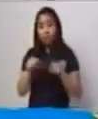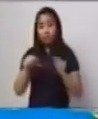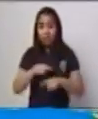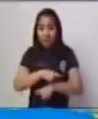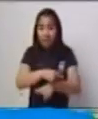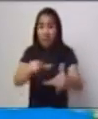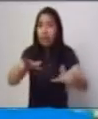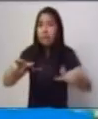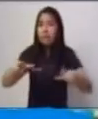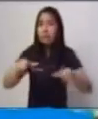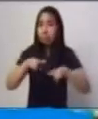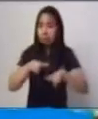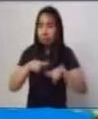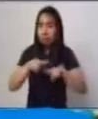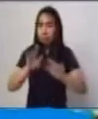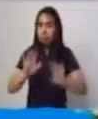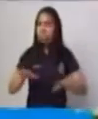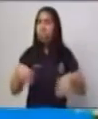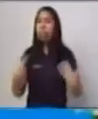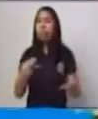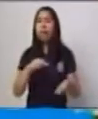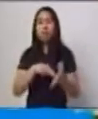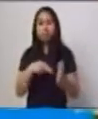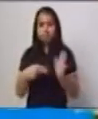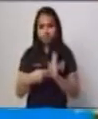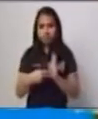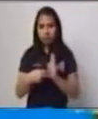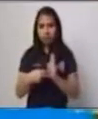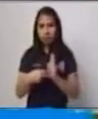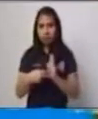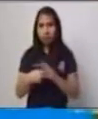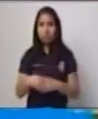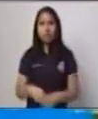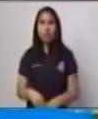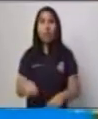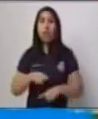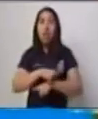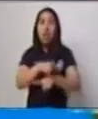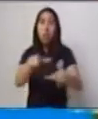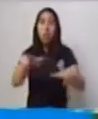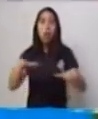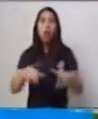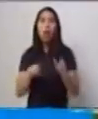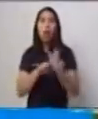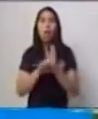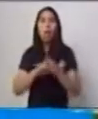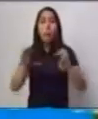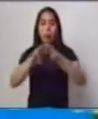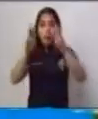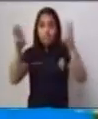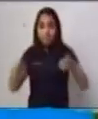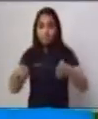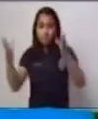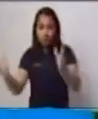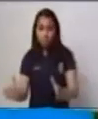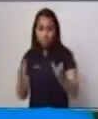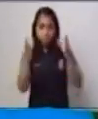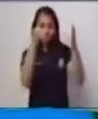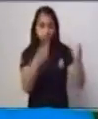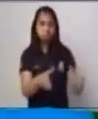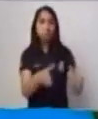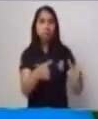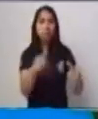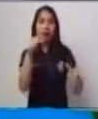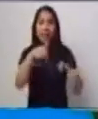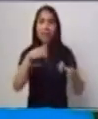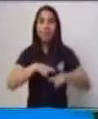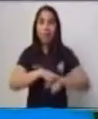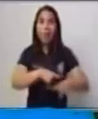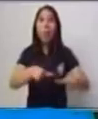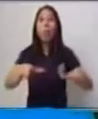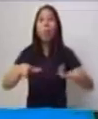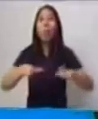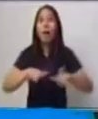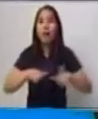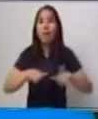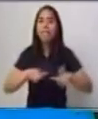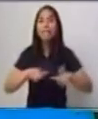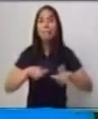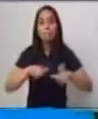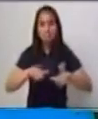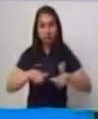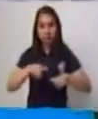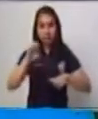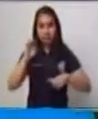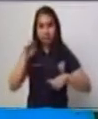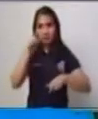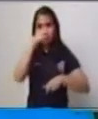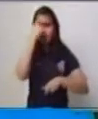ocupa, de alguna manera, alguna textura, alguna forma, algún objeto. Puede